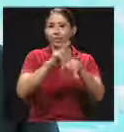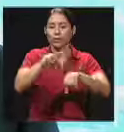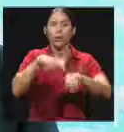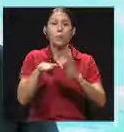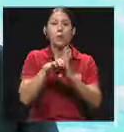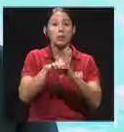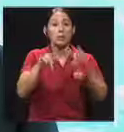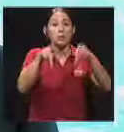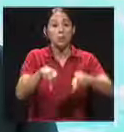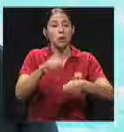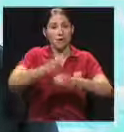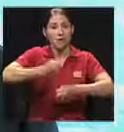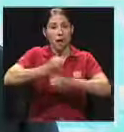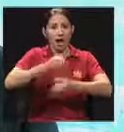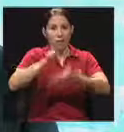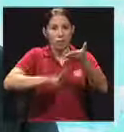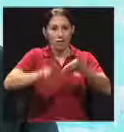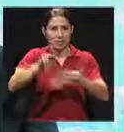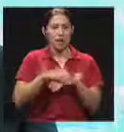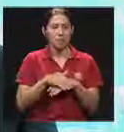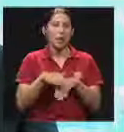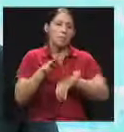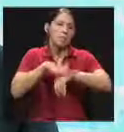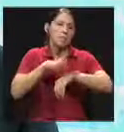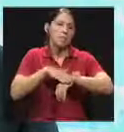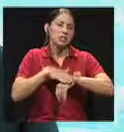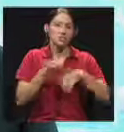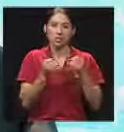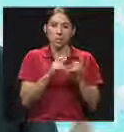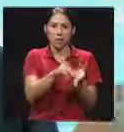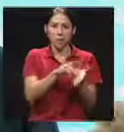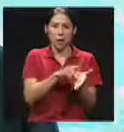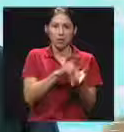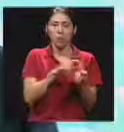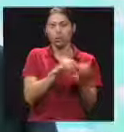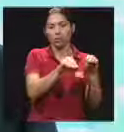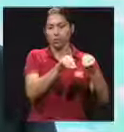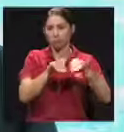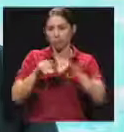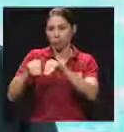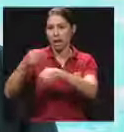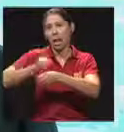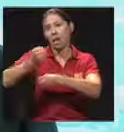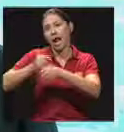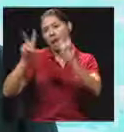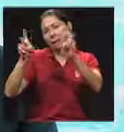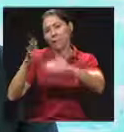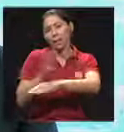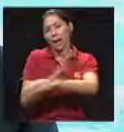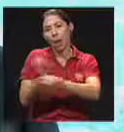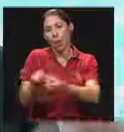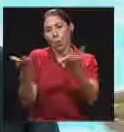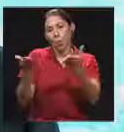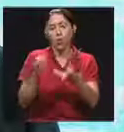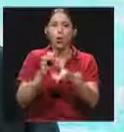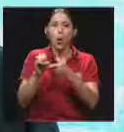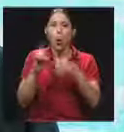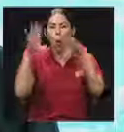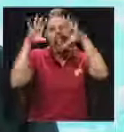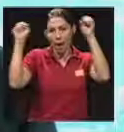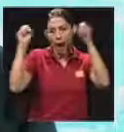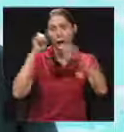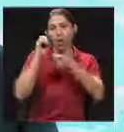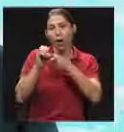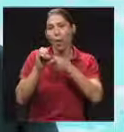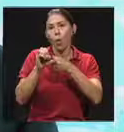persona que trabajaba en la universidad, pedía un permiso sin goces, si iba a laborar, digan ustedes, en un banco público, en